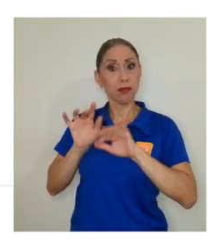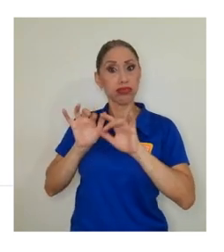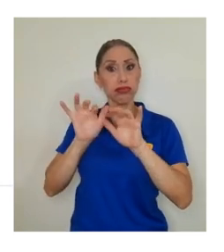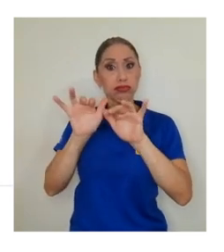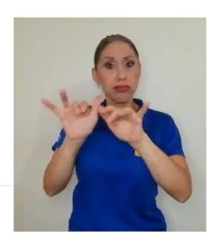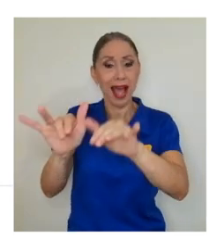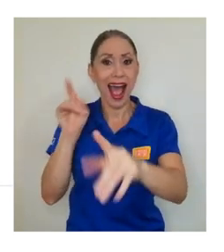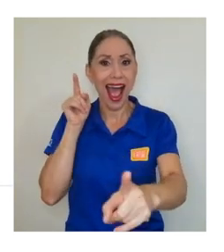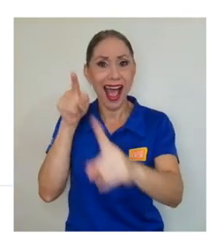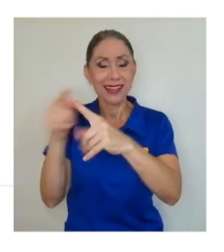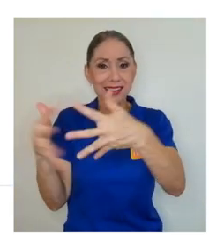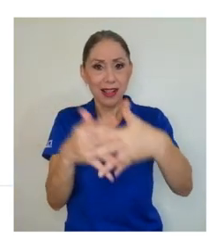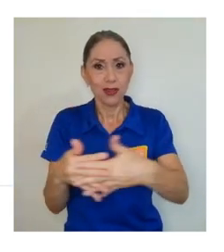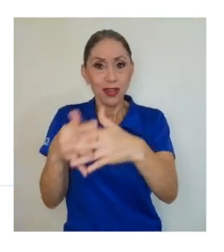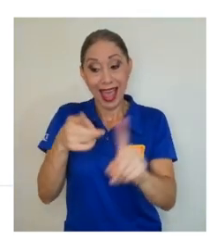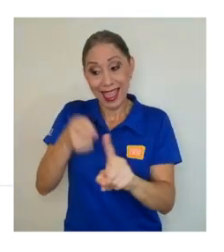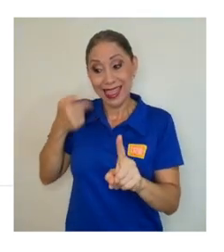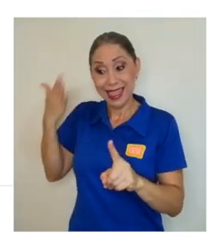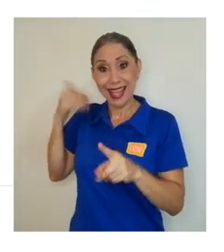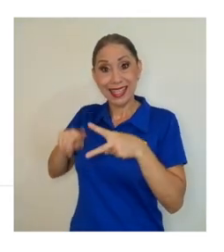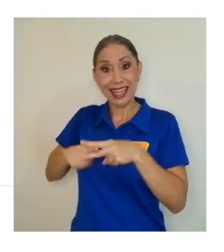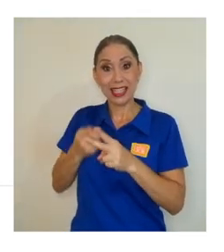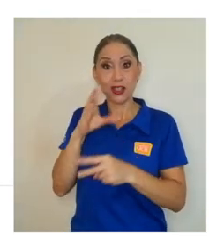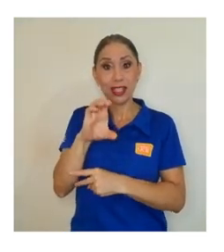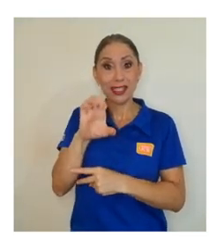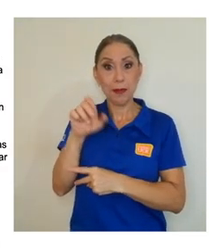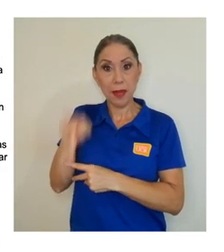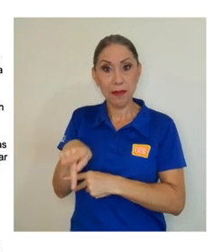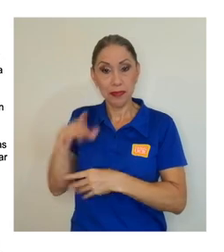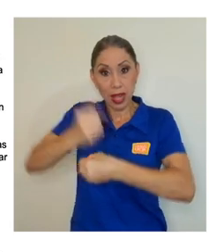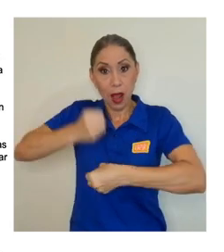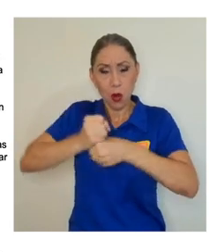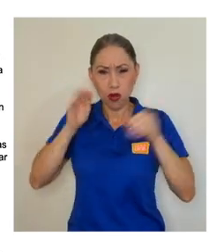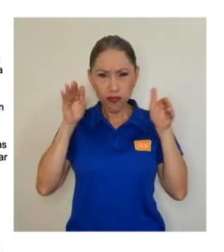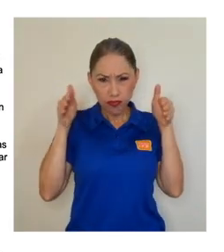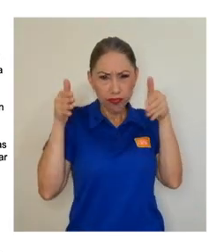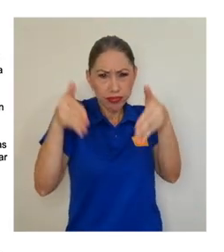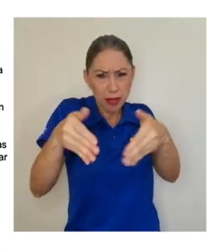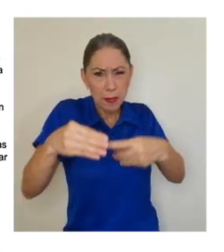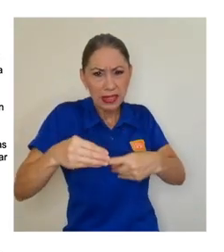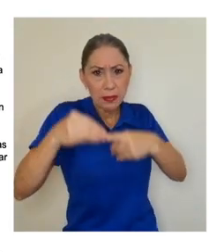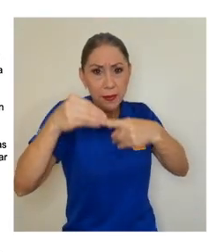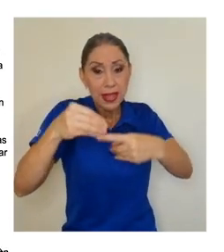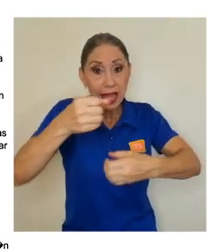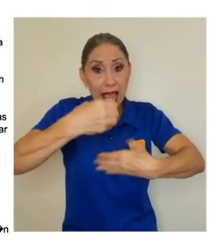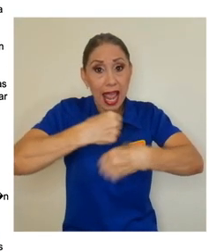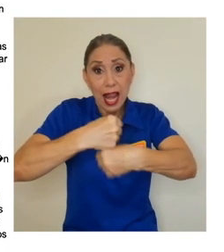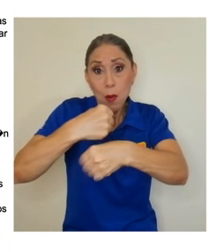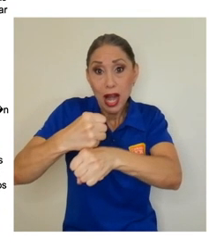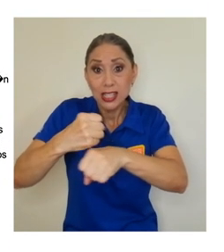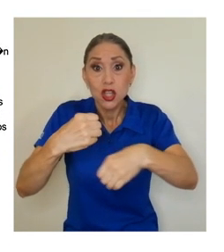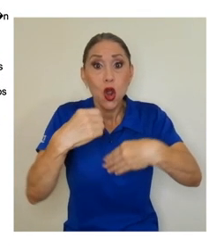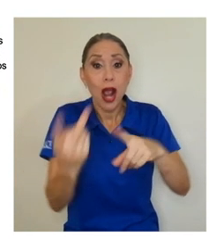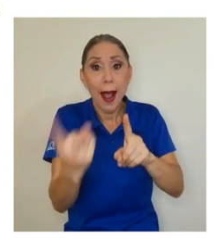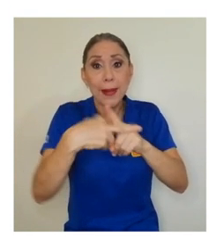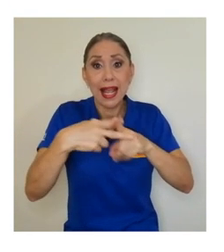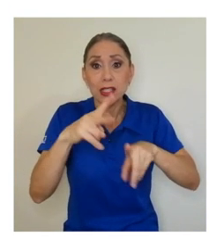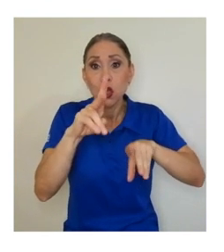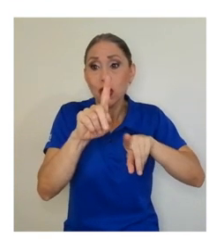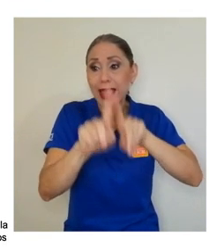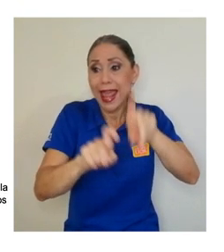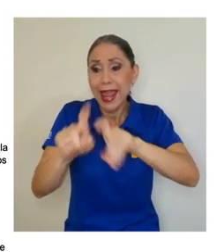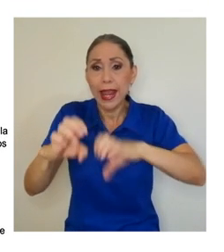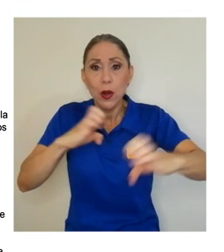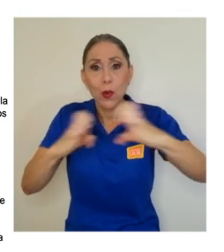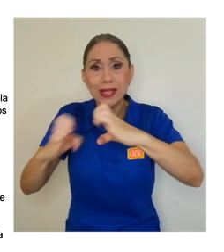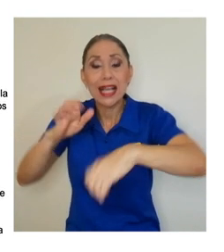Desde sus inicios, el CCP enfocó su labor principalmente en la elaboración y aplicación de encuestas sobre temas de